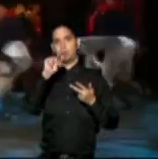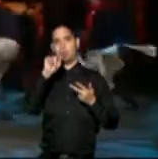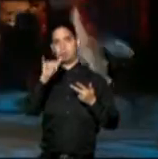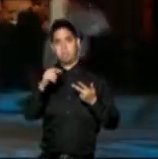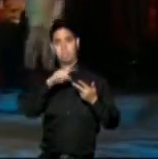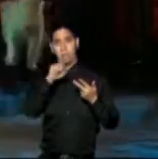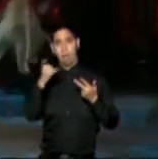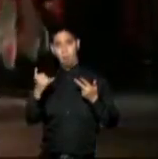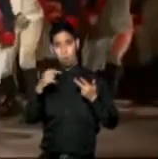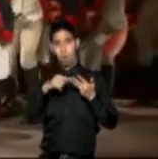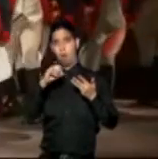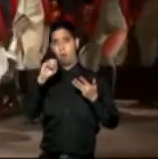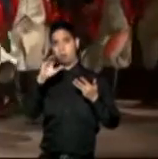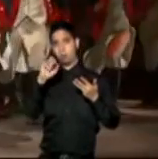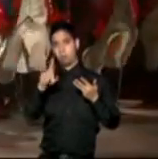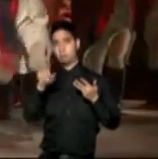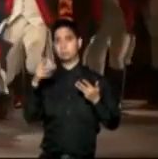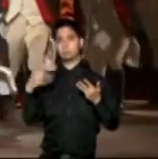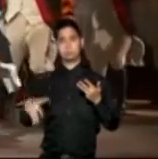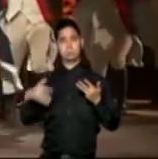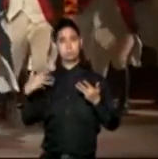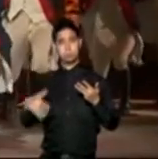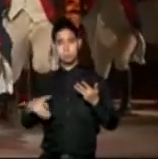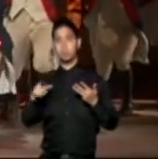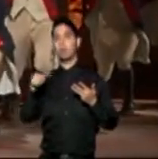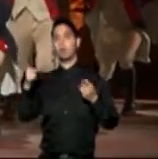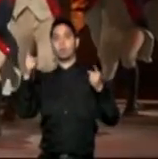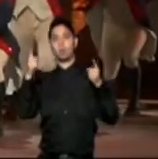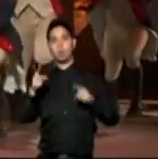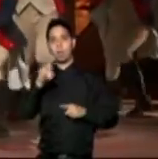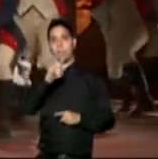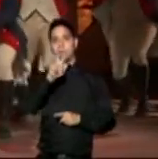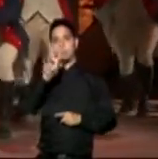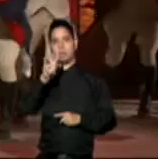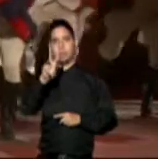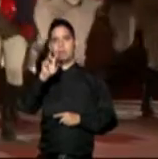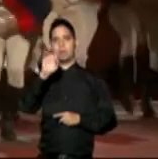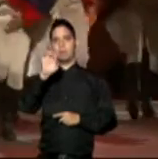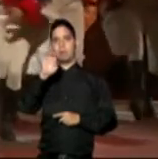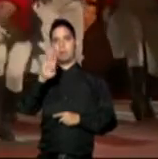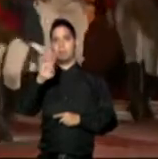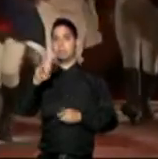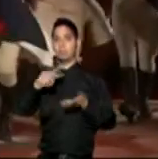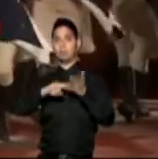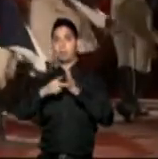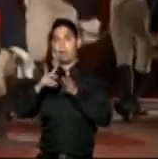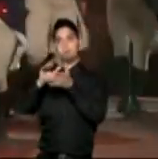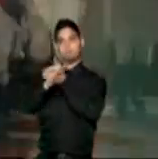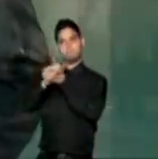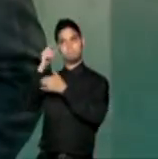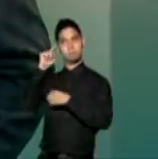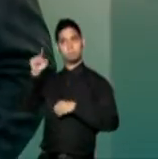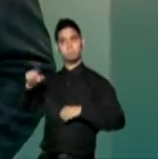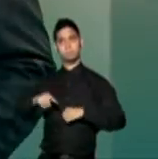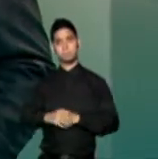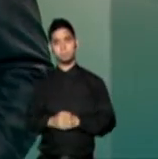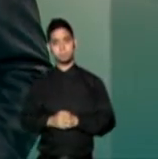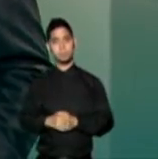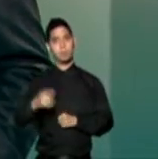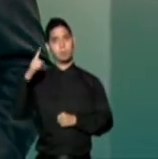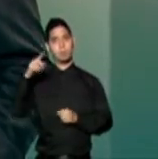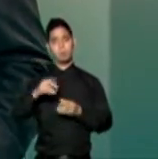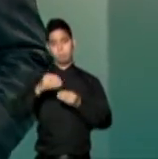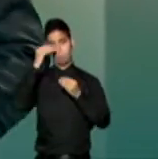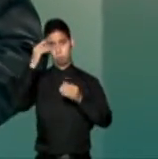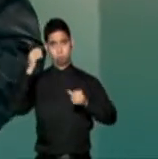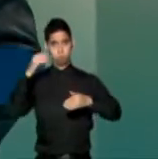La ceremonia de los Oscars se celebrará el 26 de febrero, así que mucho éxito al nuestro. Para ver estas